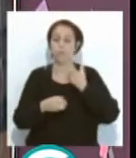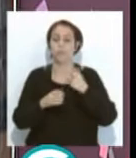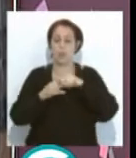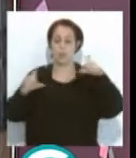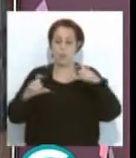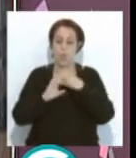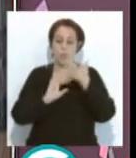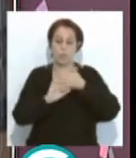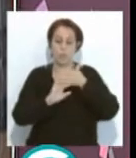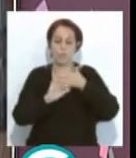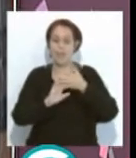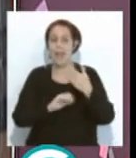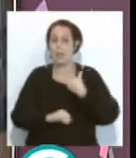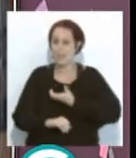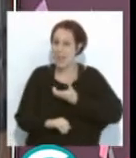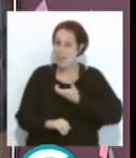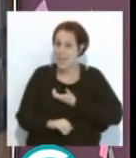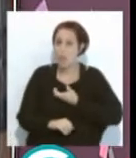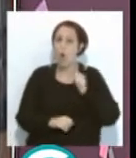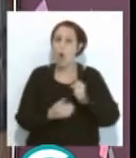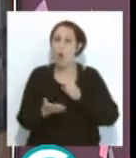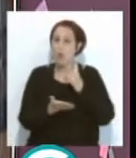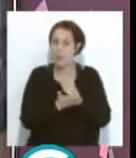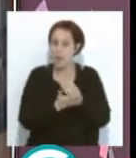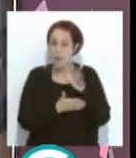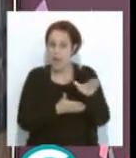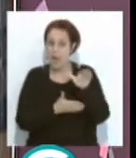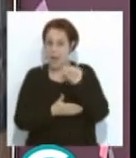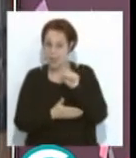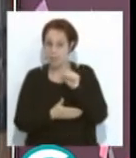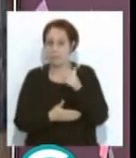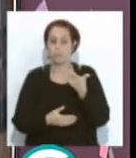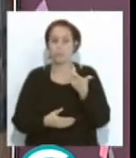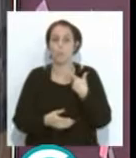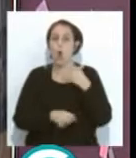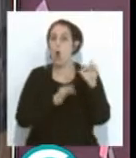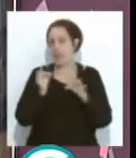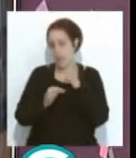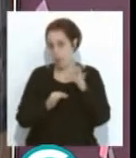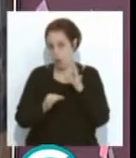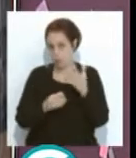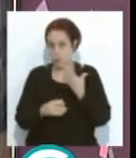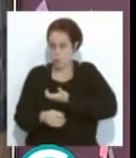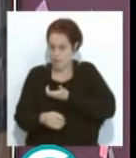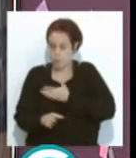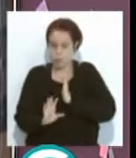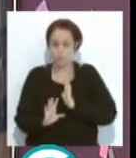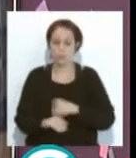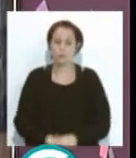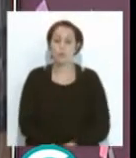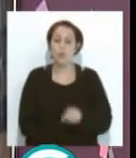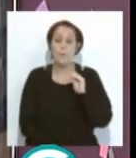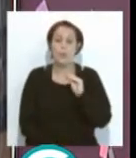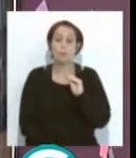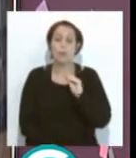conviene o no que sea el ayuntamiento el que, de nuevo, rescate, digámoslo así, la organización del ayuntamiento. Y os quería preguntar, antes que nada,